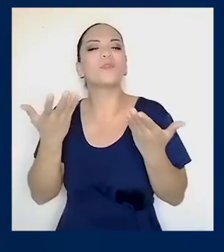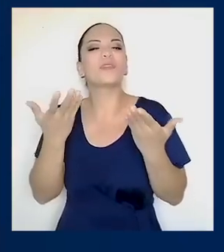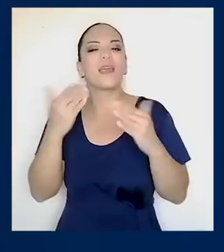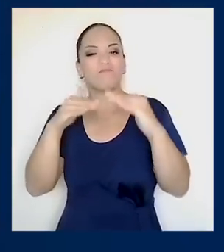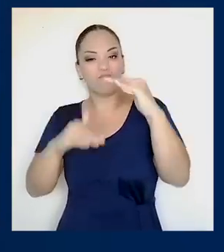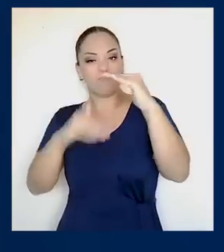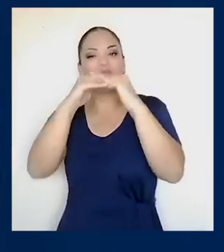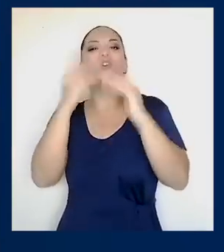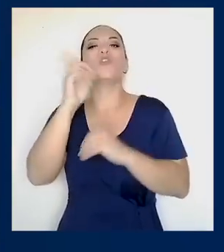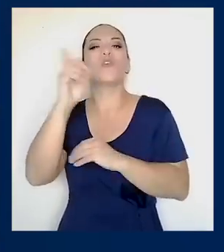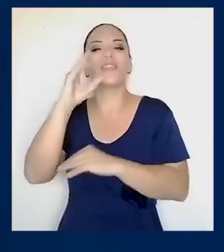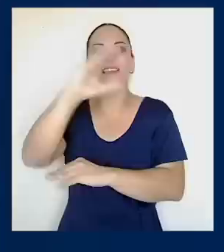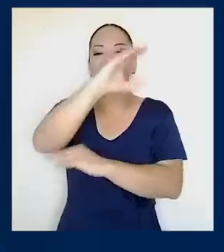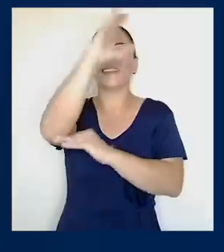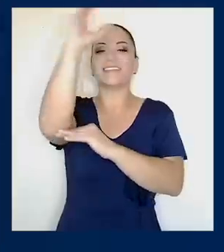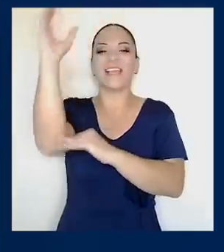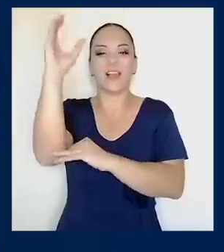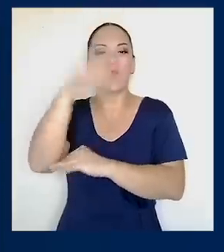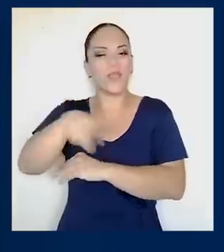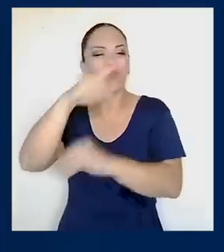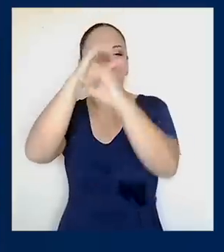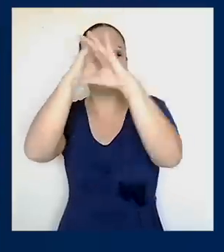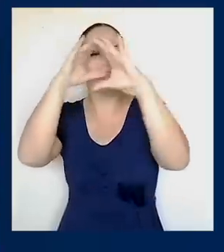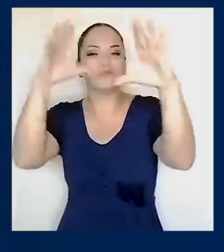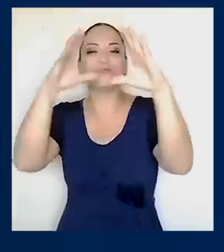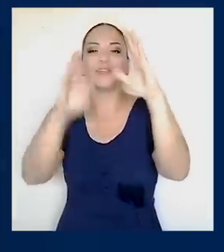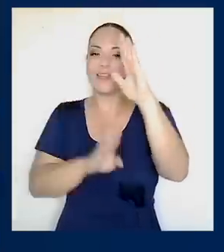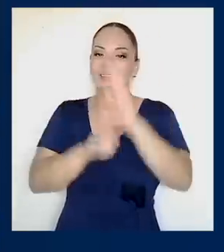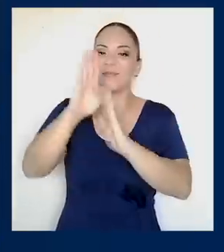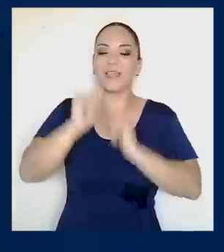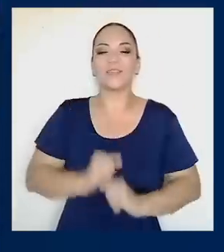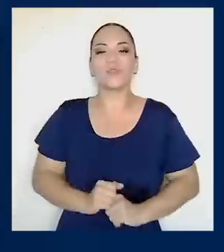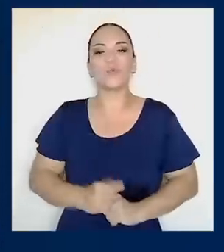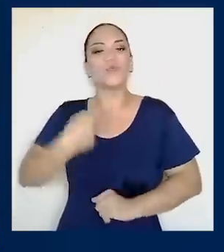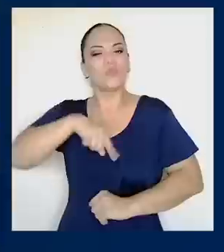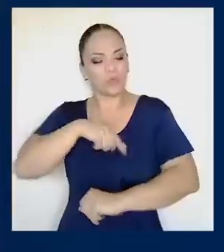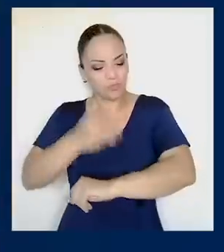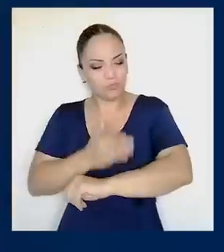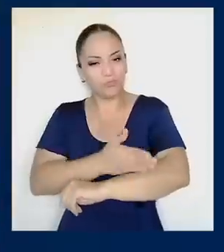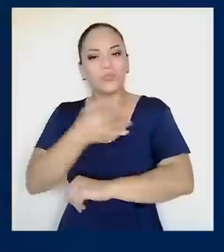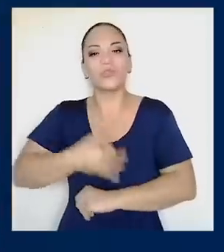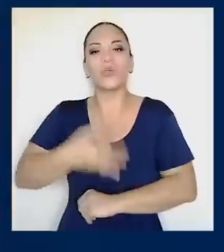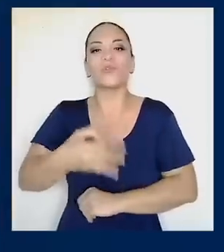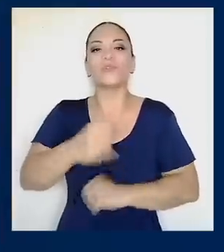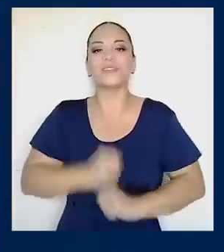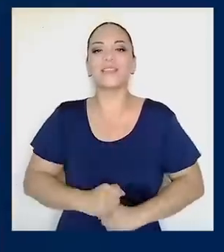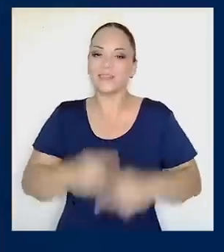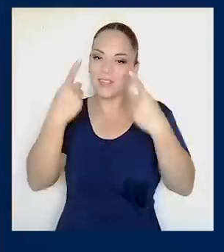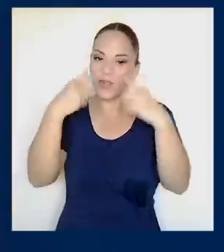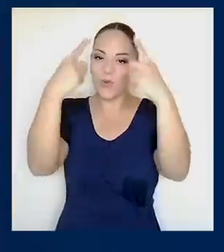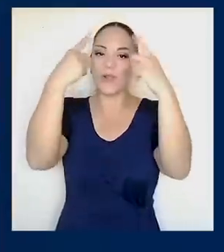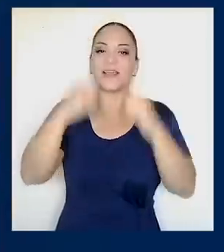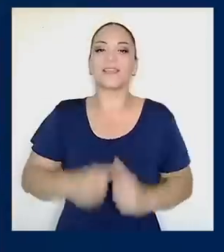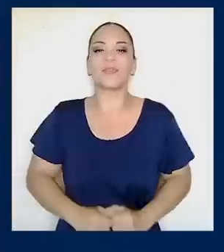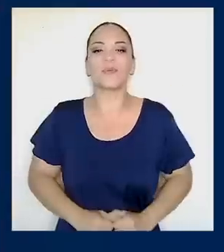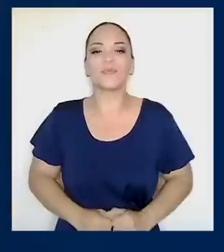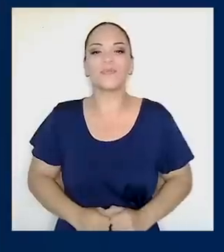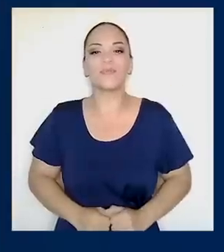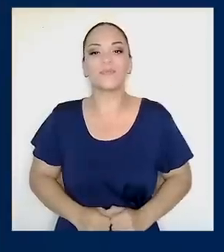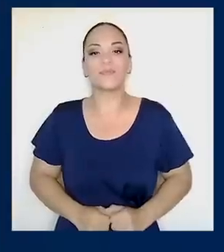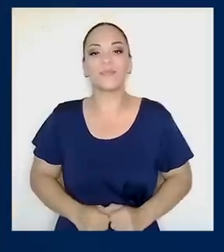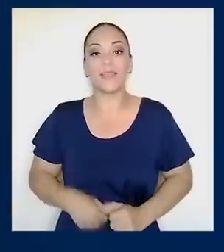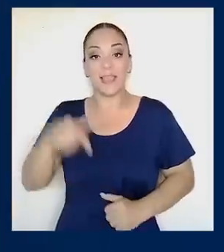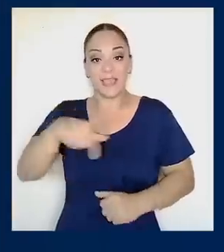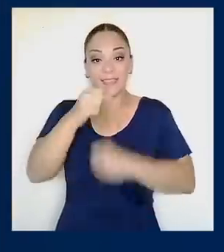sea el techo de sus sueños de crecimiento. Hemos avanzado todos los días y lo estamos logrando.